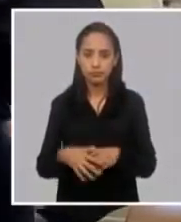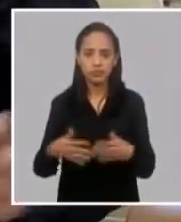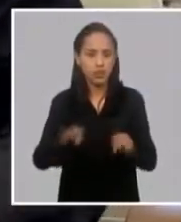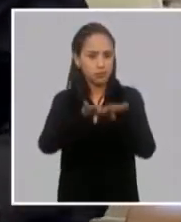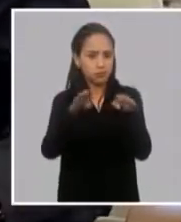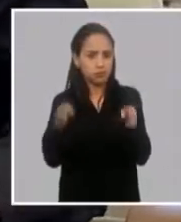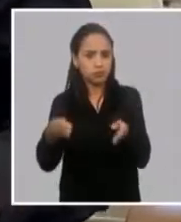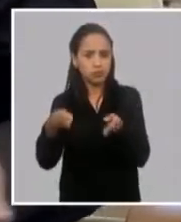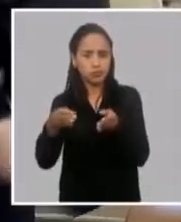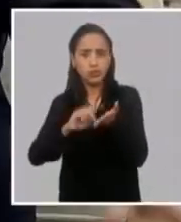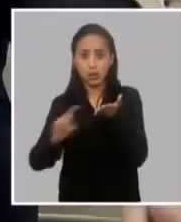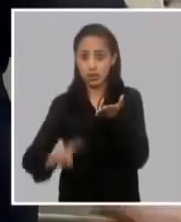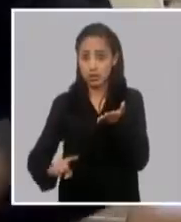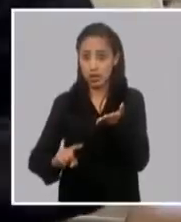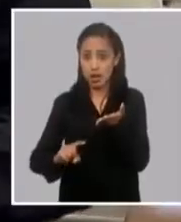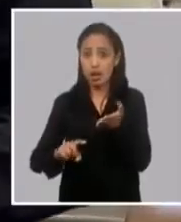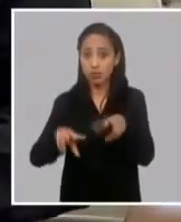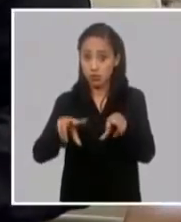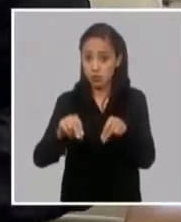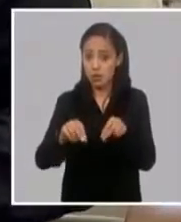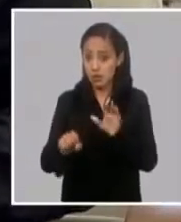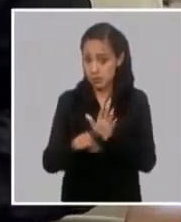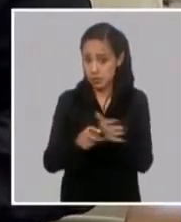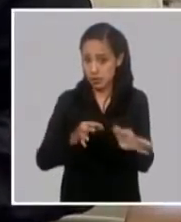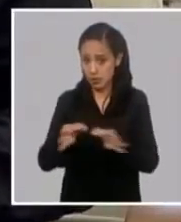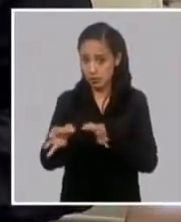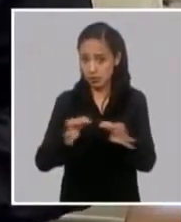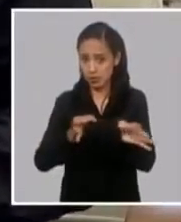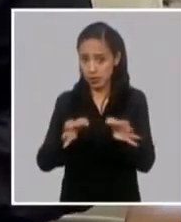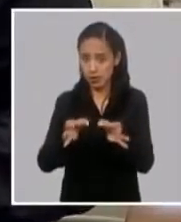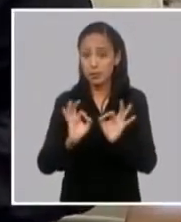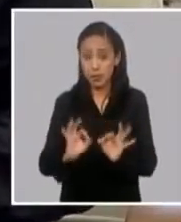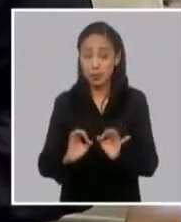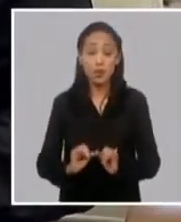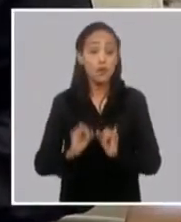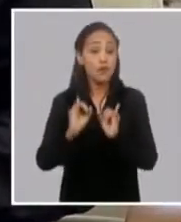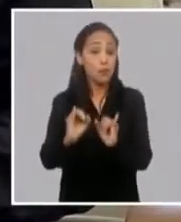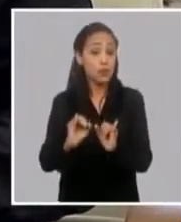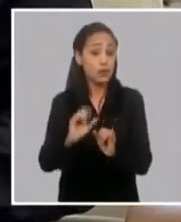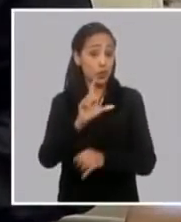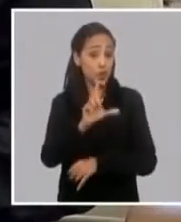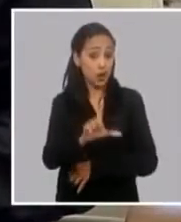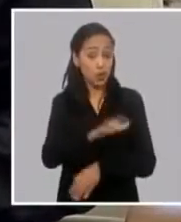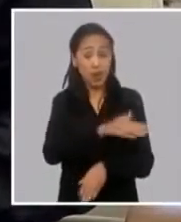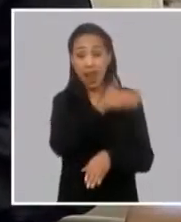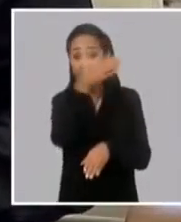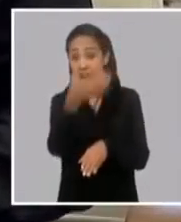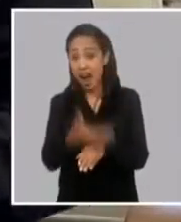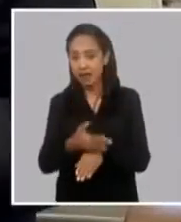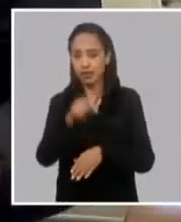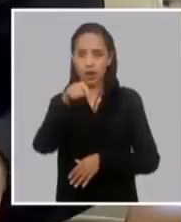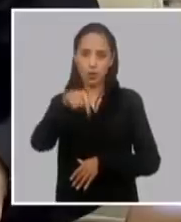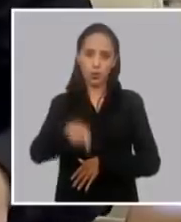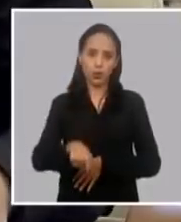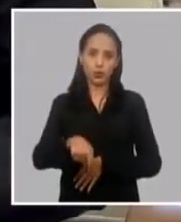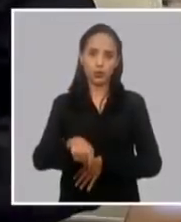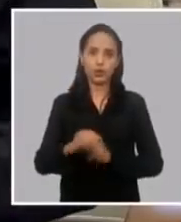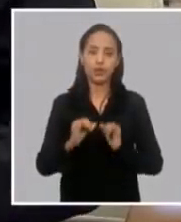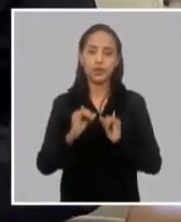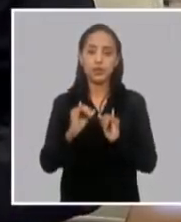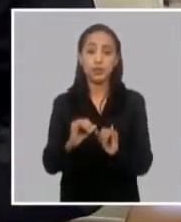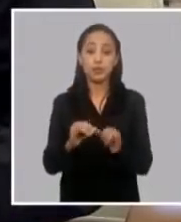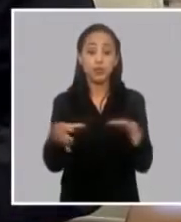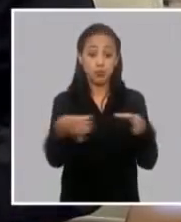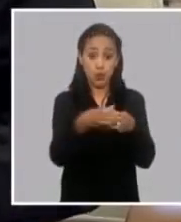qué ha sucedido desde la información que dimos nosotros el lunes hasta el día de hoy. La unidad número